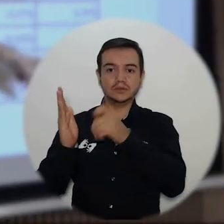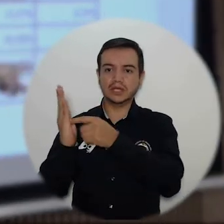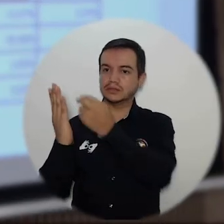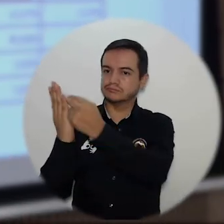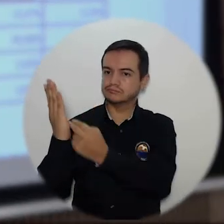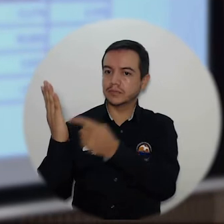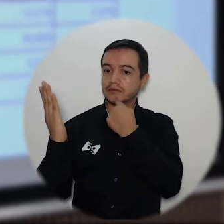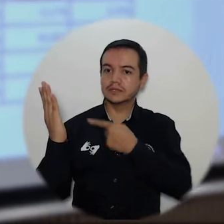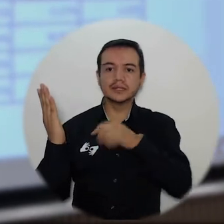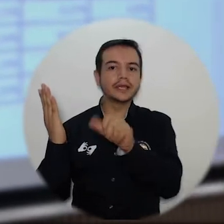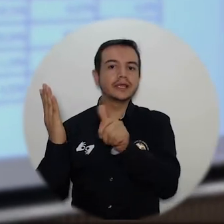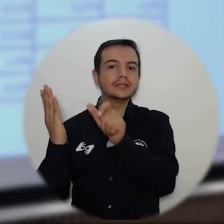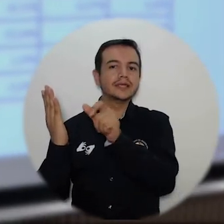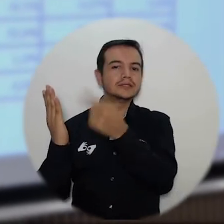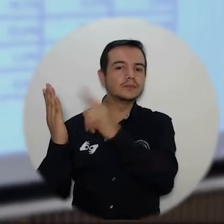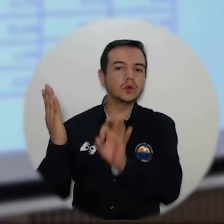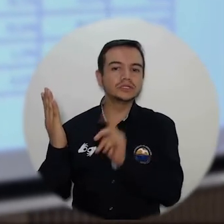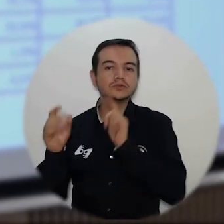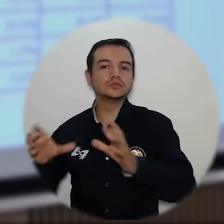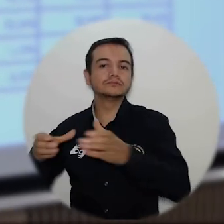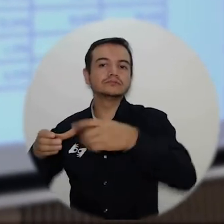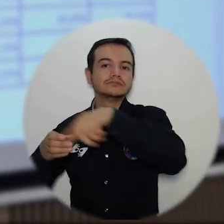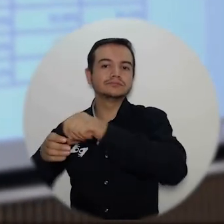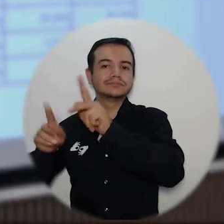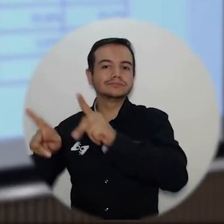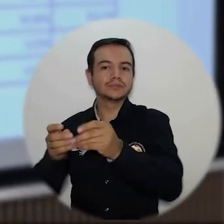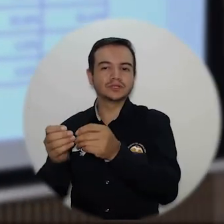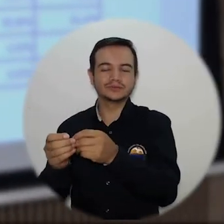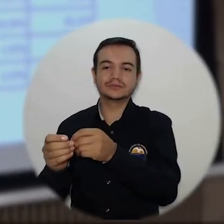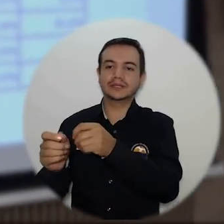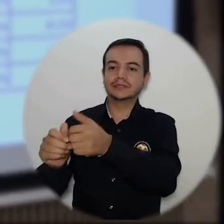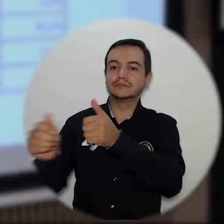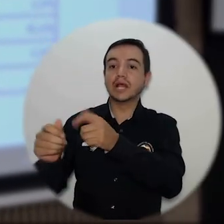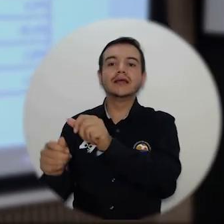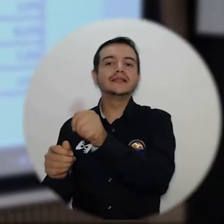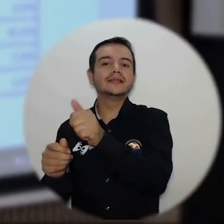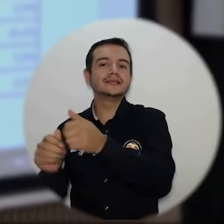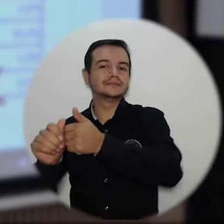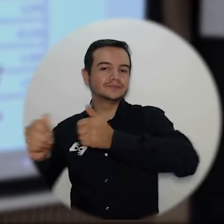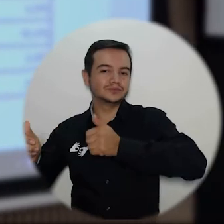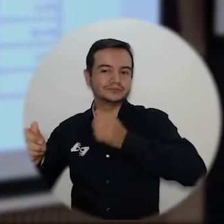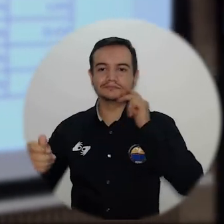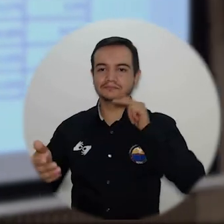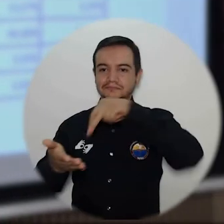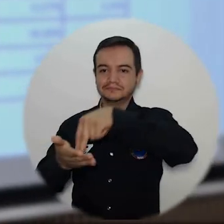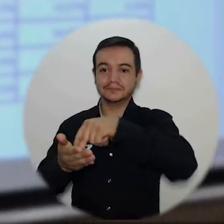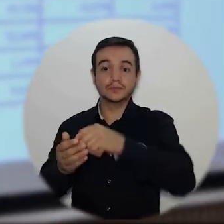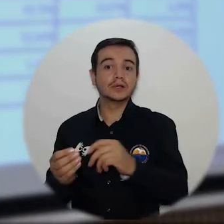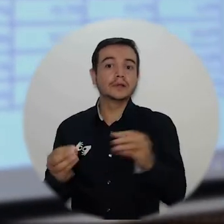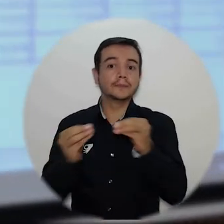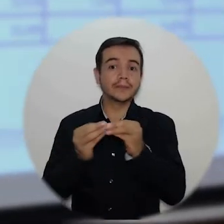siguiente manera, 10% para estudiantes de pregrado presencial, 10% para pregrado a distancia, 10% de posgrados.